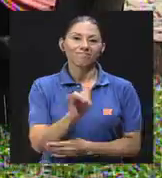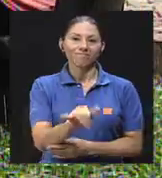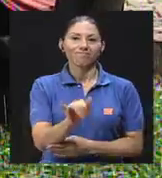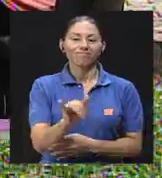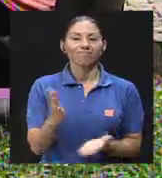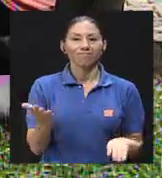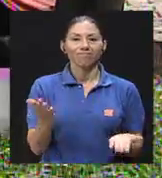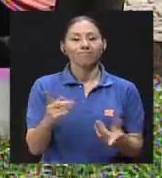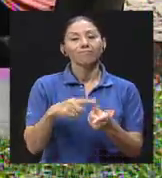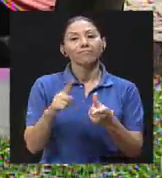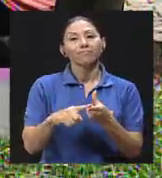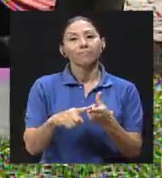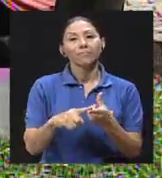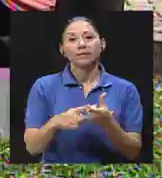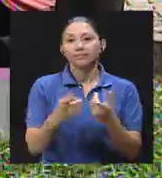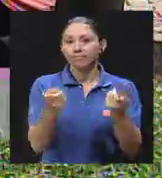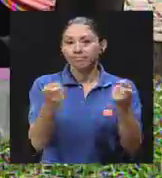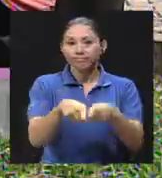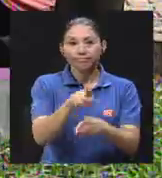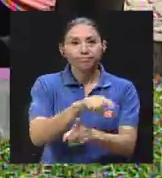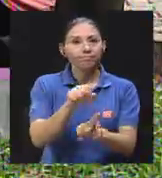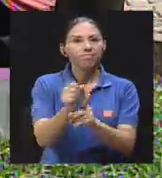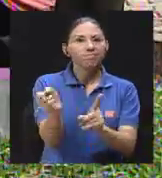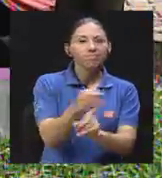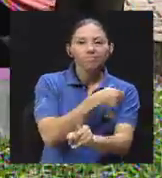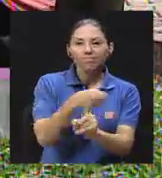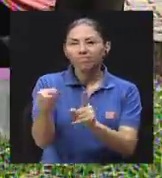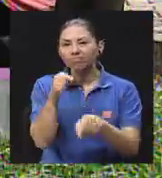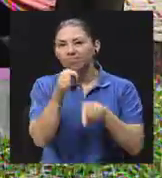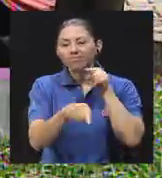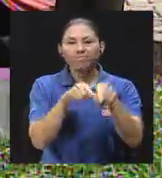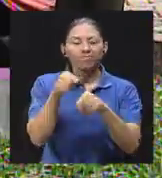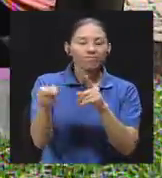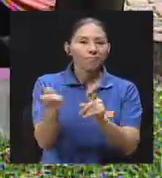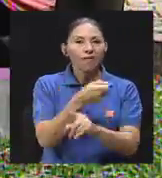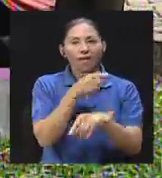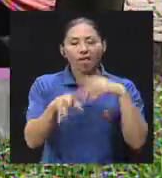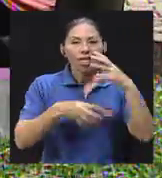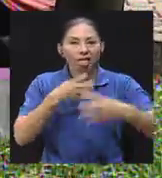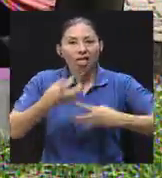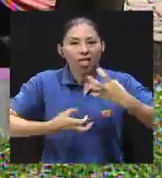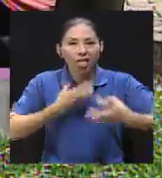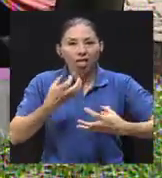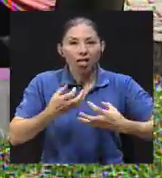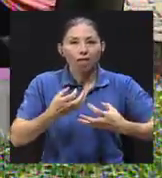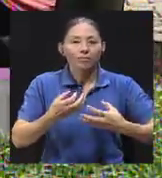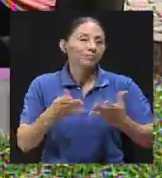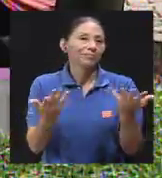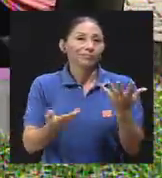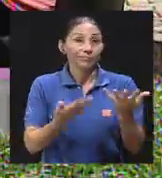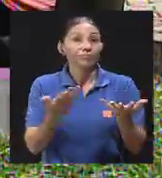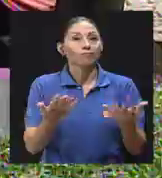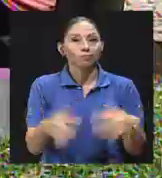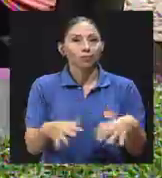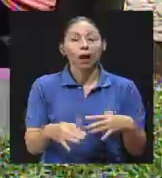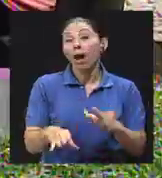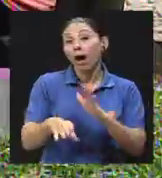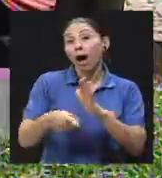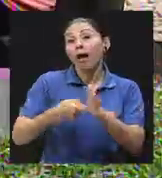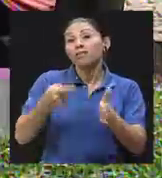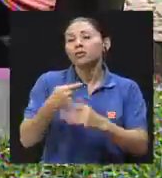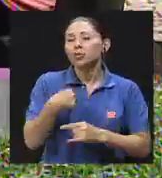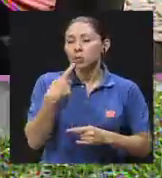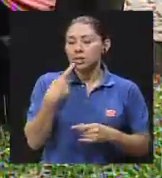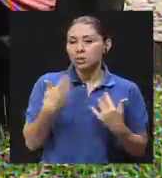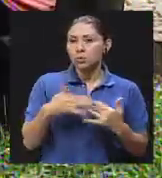tal. Entonces, la violencia que hay, muchas veces, o el hecho de decir, Dios mío, tengo que corregir